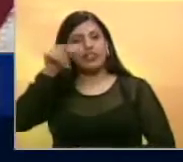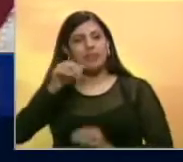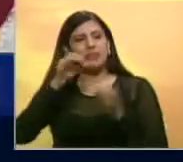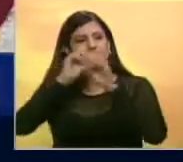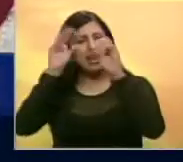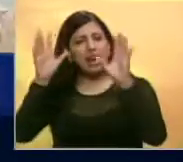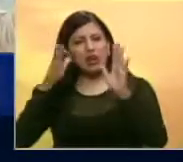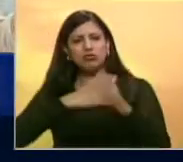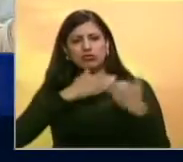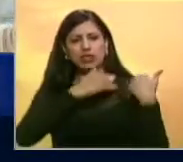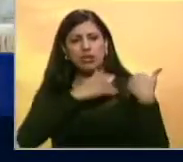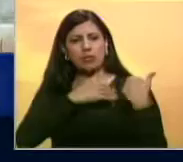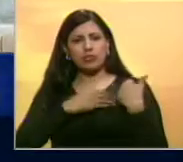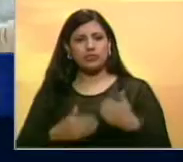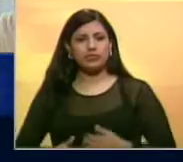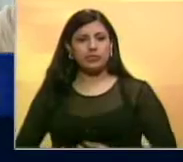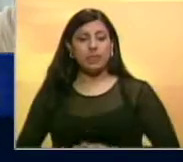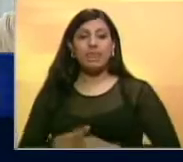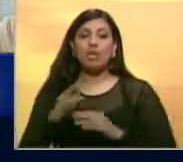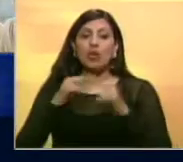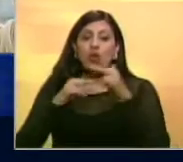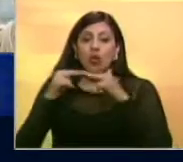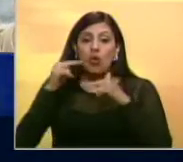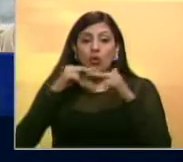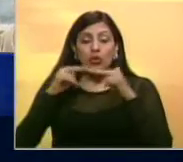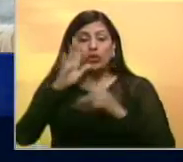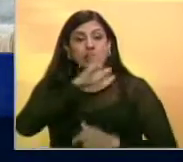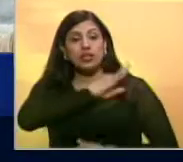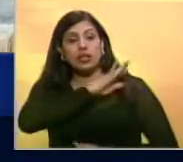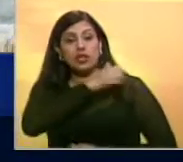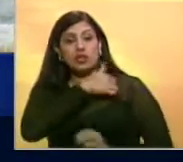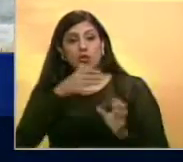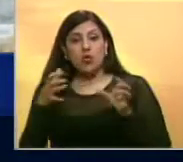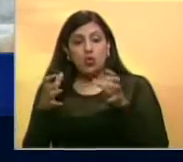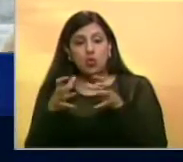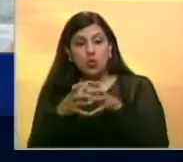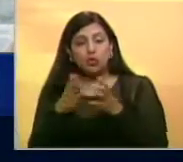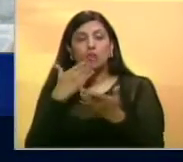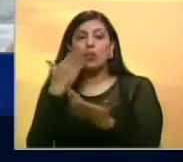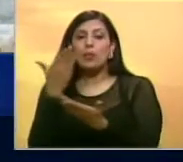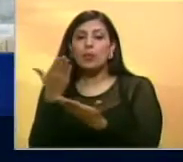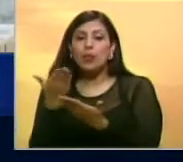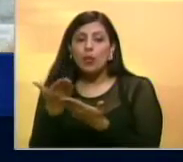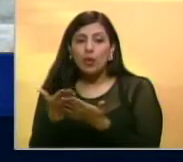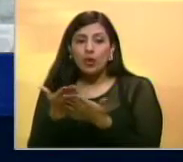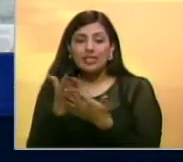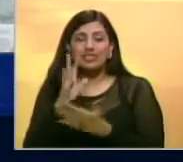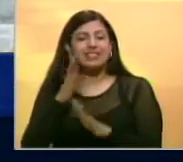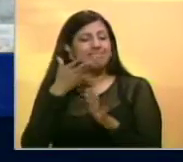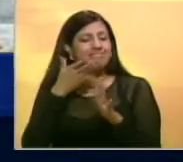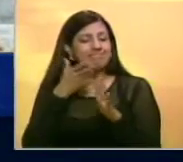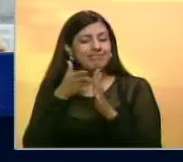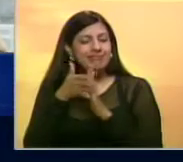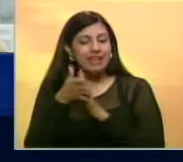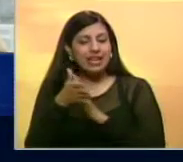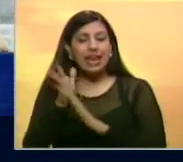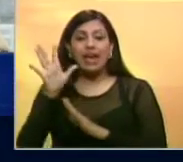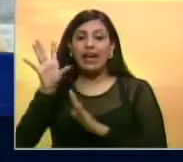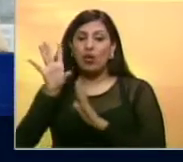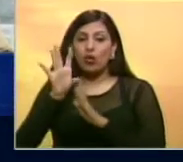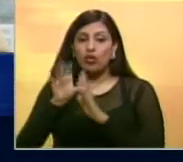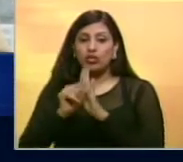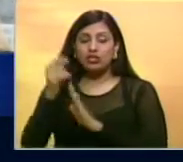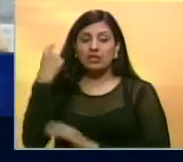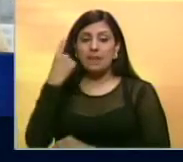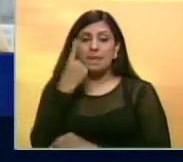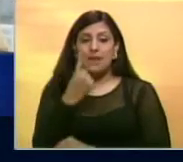definir sus competencias. La construcción de una dirección colectiva planteada en la propuesta de la Constituyente